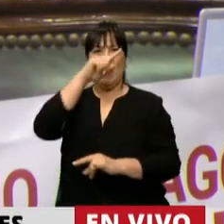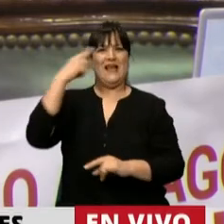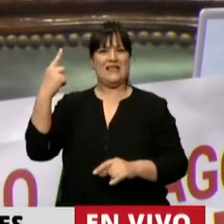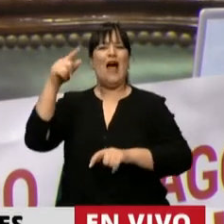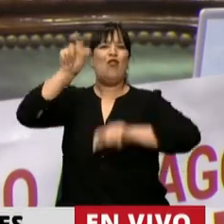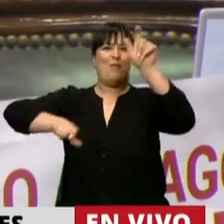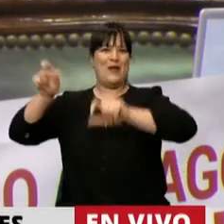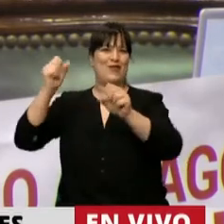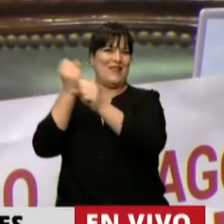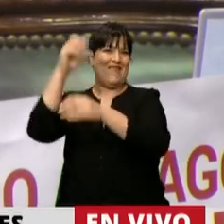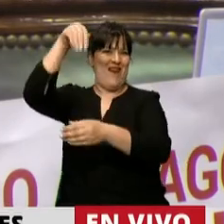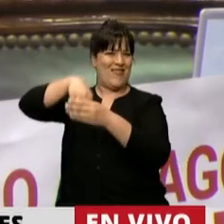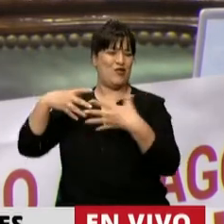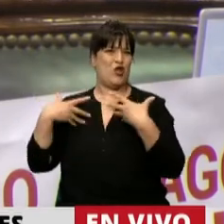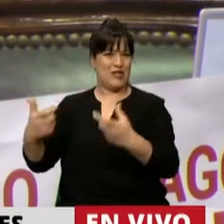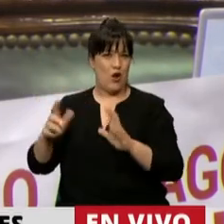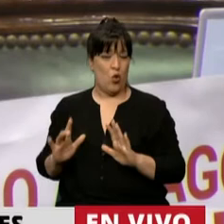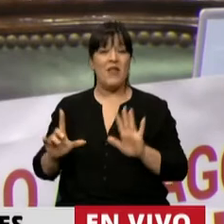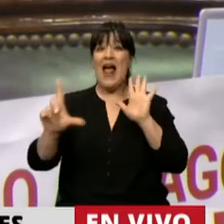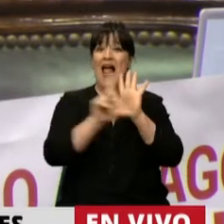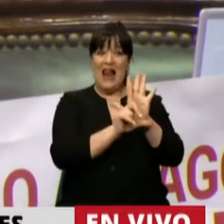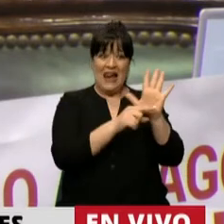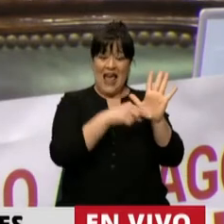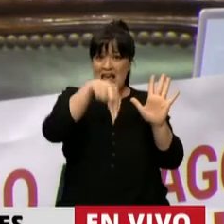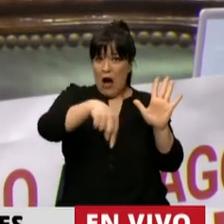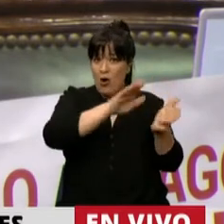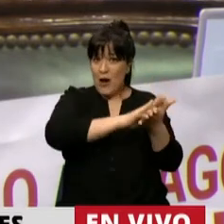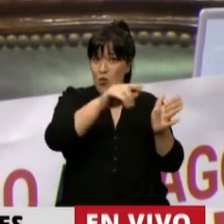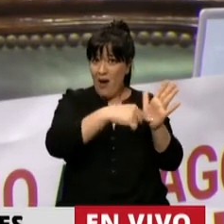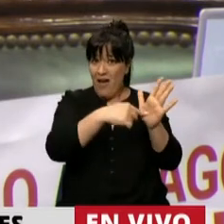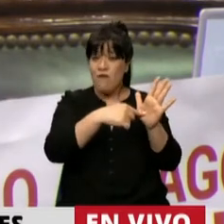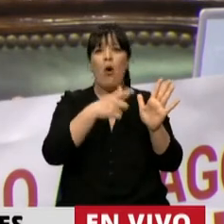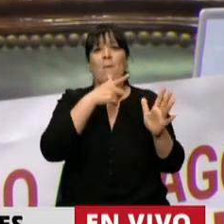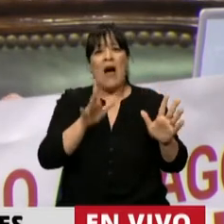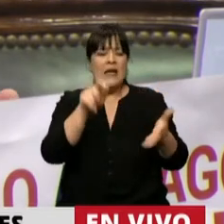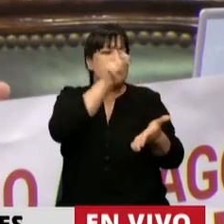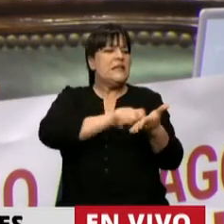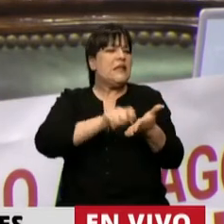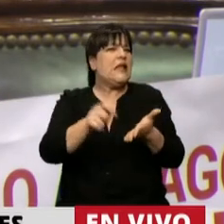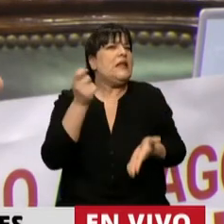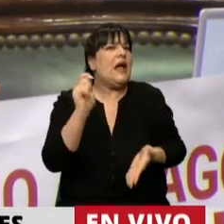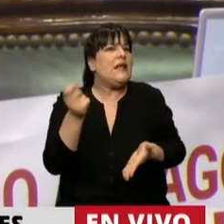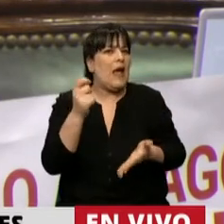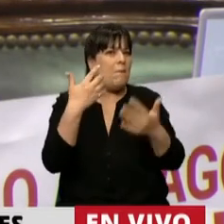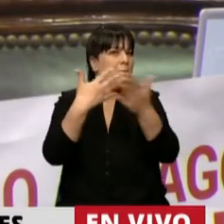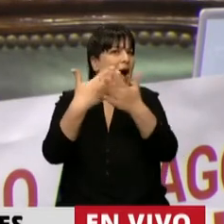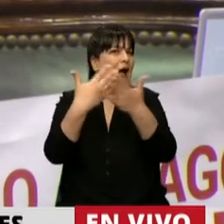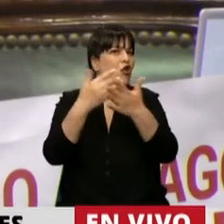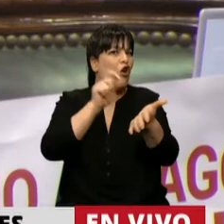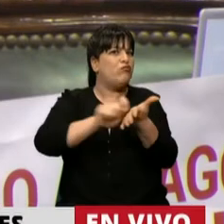trabajadores y las trabajadoras de la salud. Esta ley parece que estuviese escrita por el puño y letra de